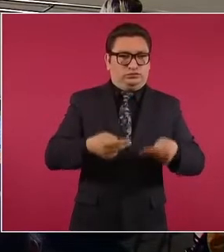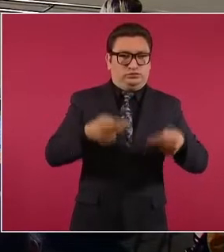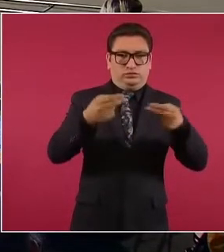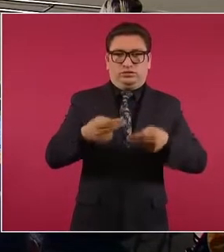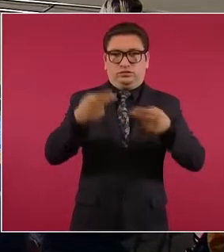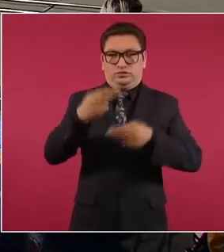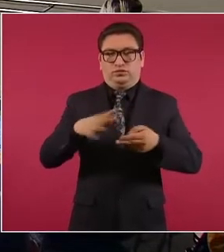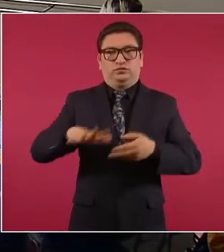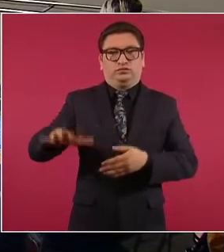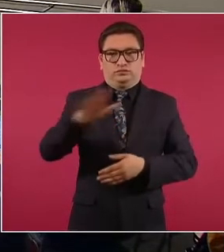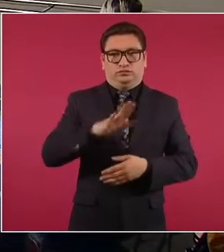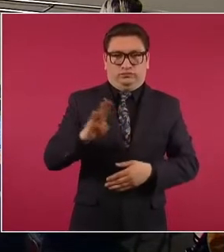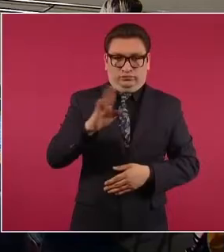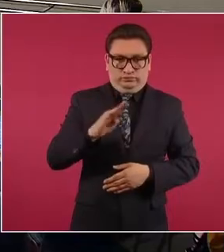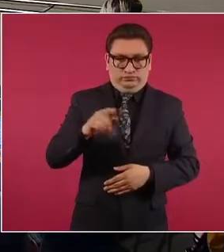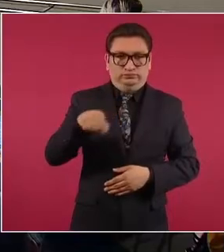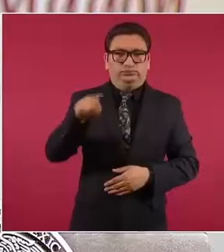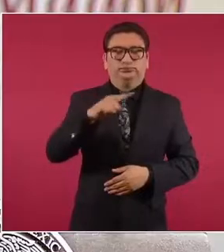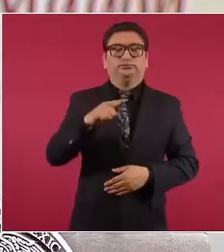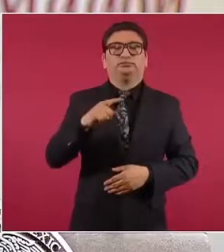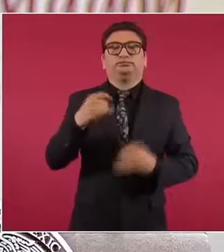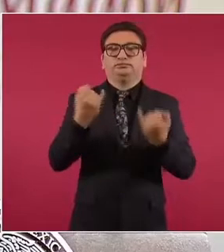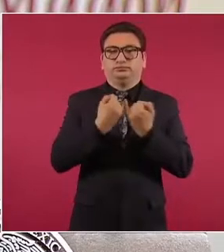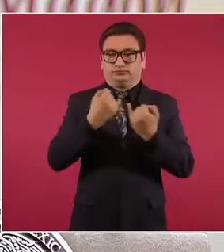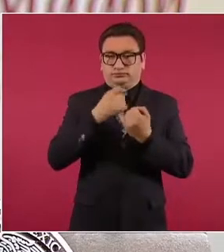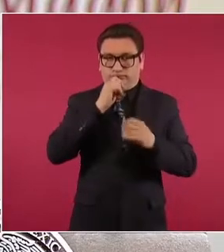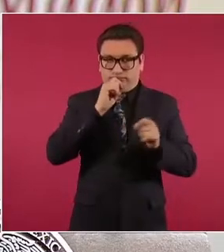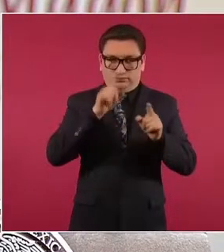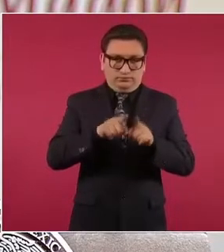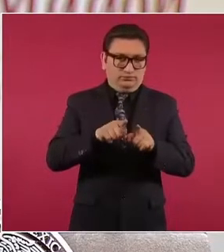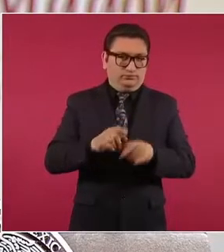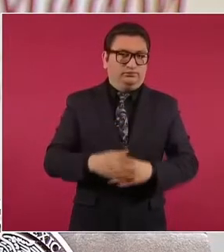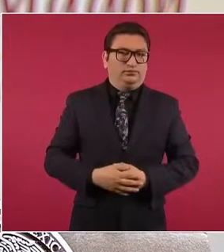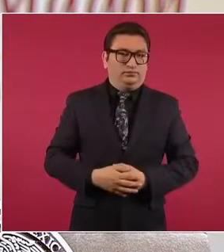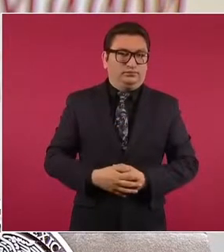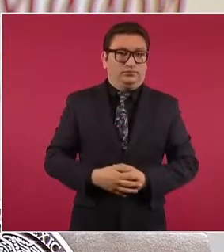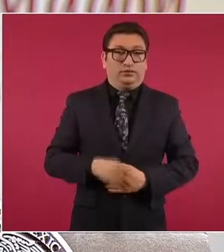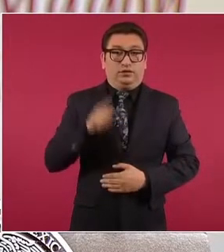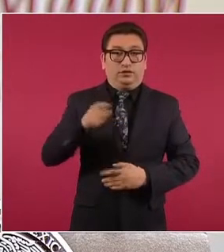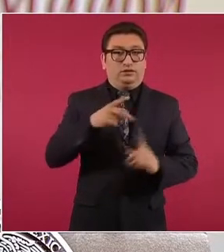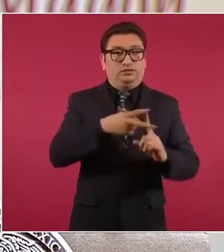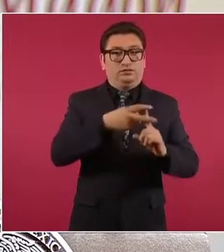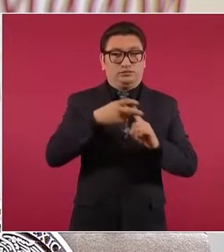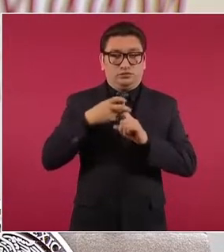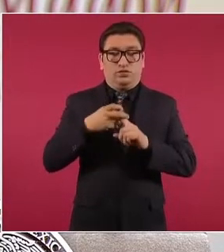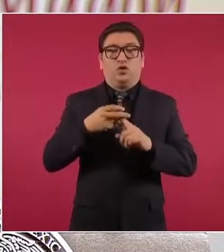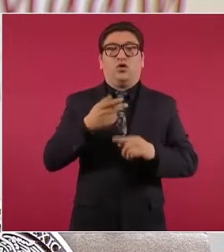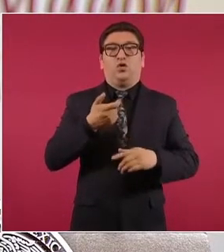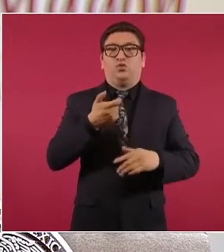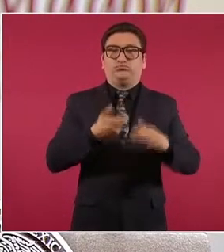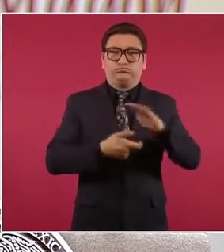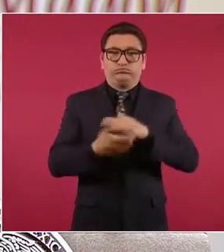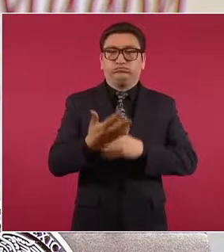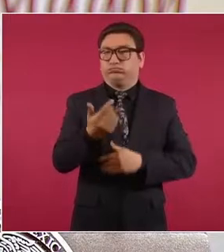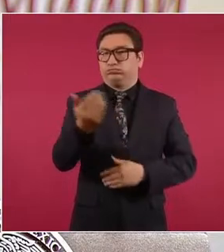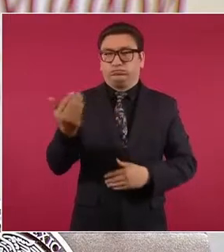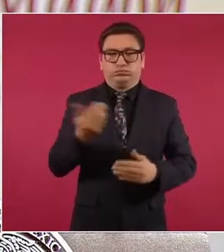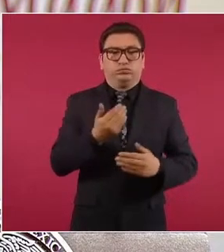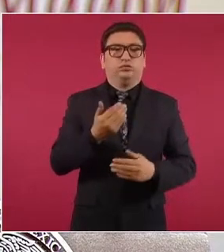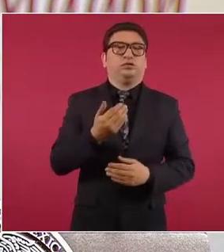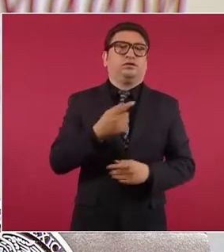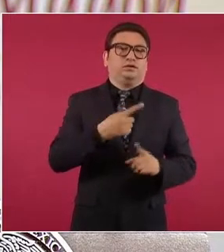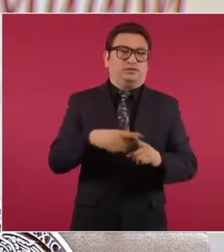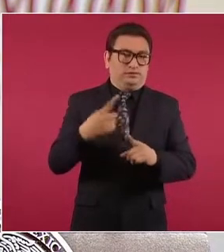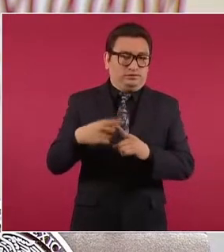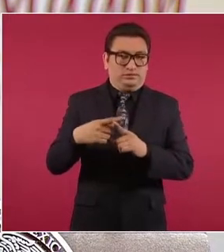de amapola, pero también que se dedicaba al secuestro, la extorsión y perpetró